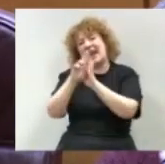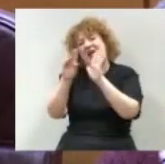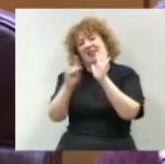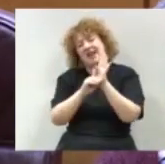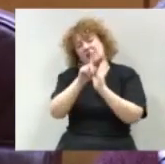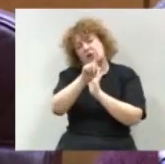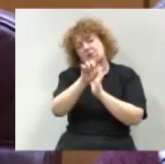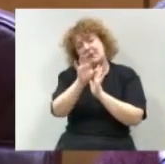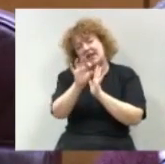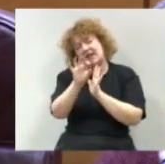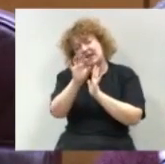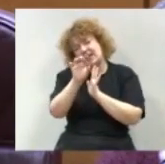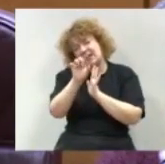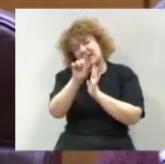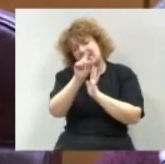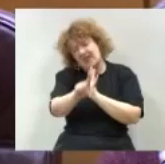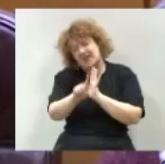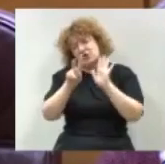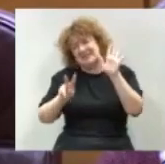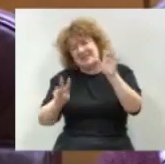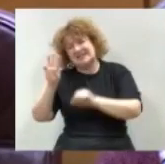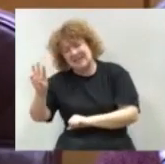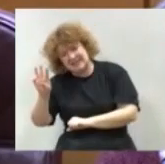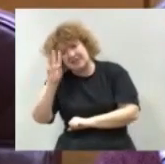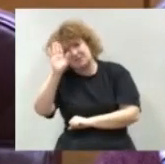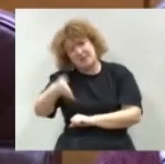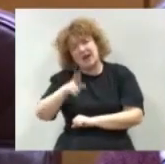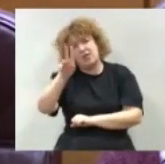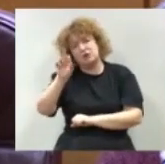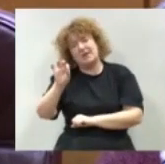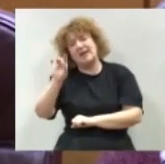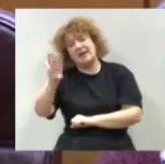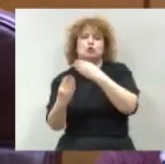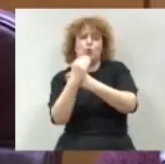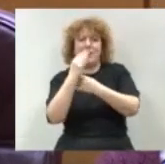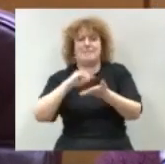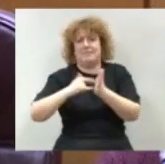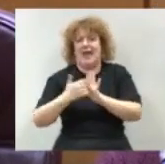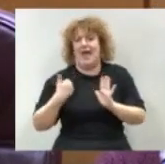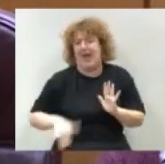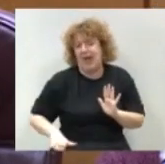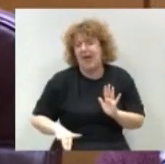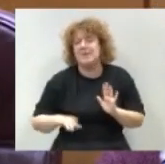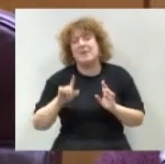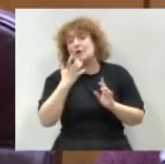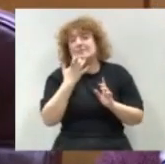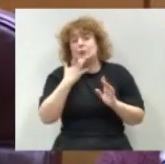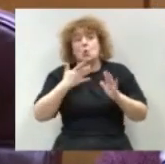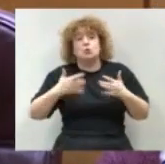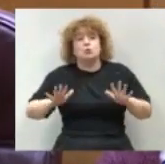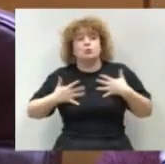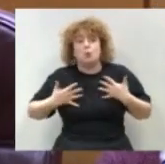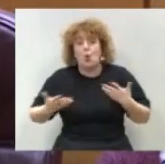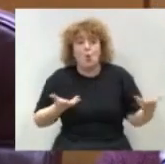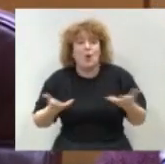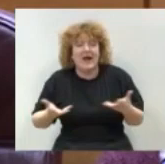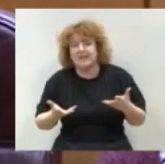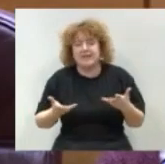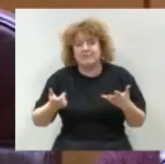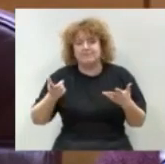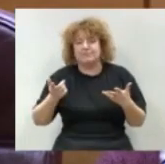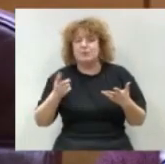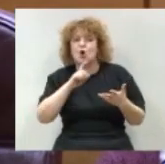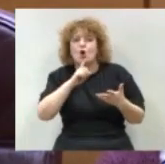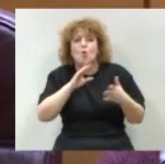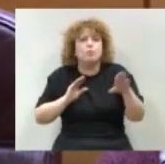1173-2015 de desarrollo del FEMPA. Si se aplican los baremos establecidos en este